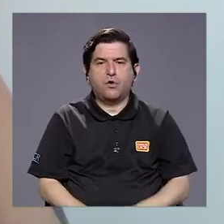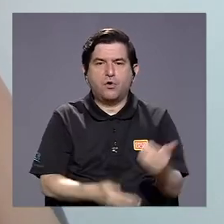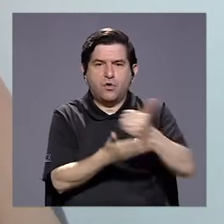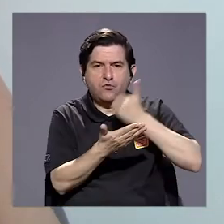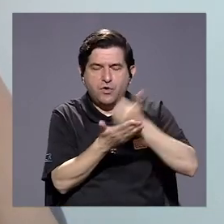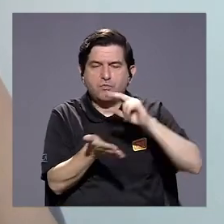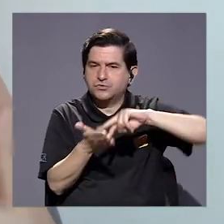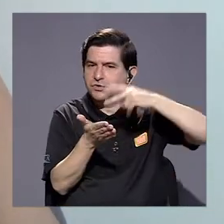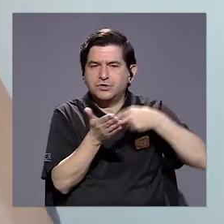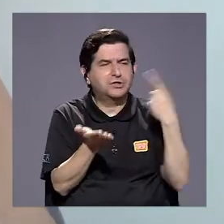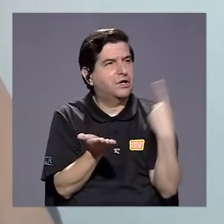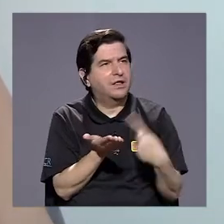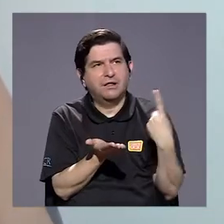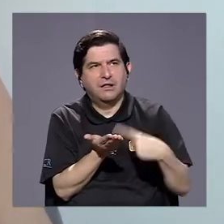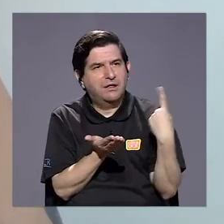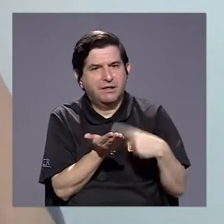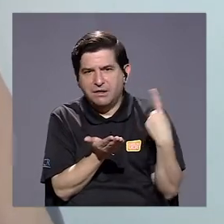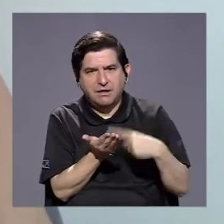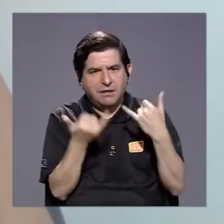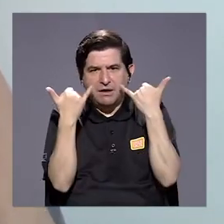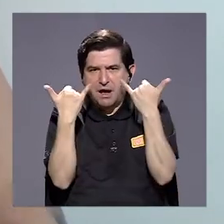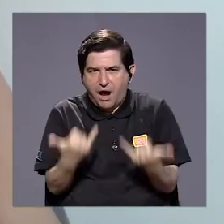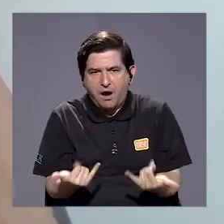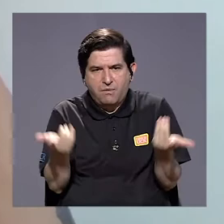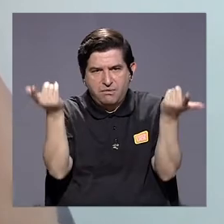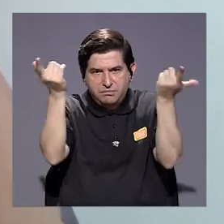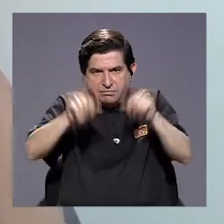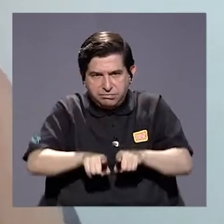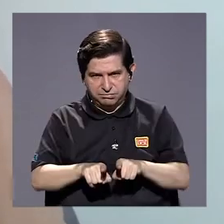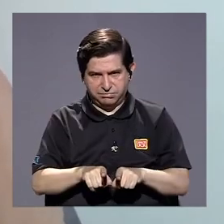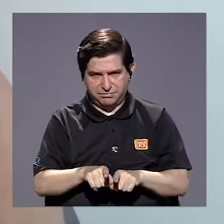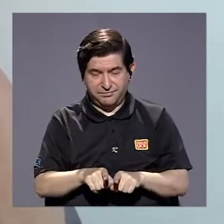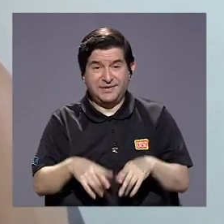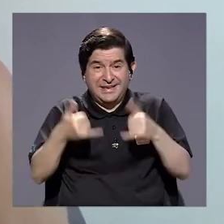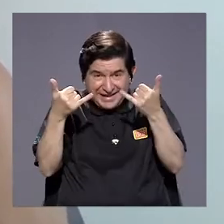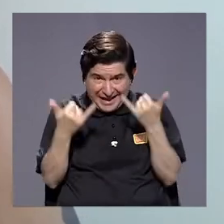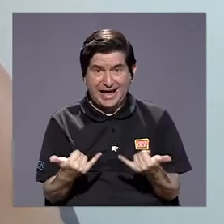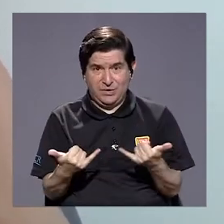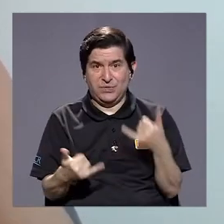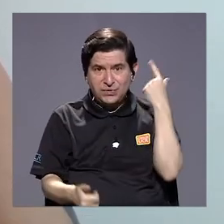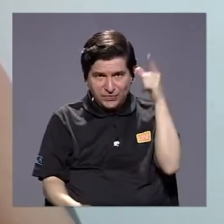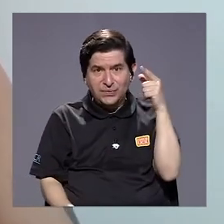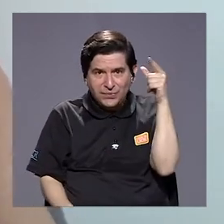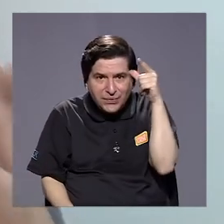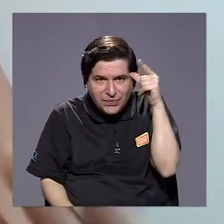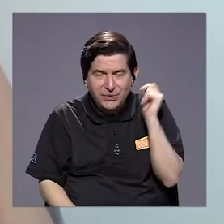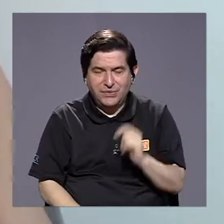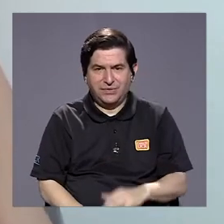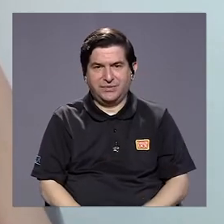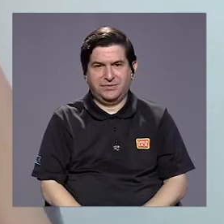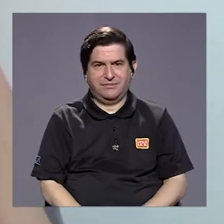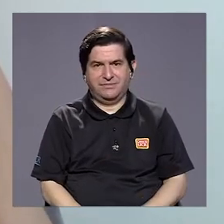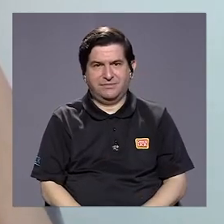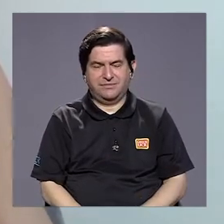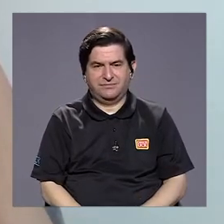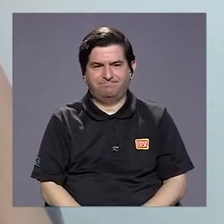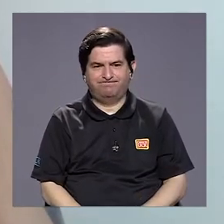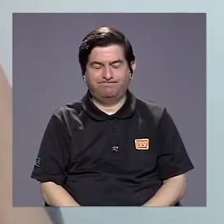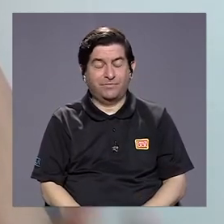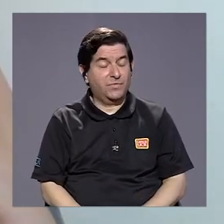no sea el nivel de discusión que tenemos en estos momentos, porque en estos momentos, por supuesto, no